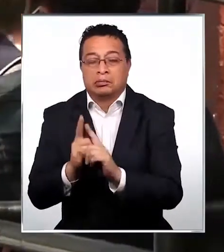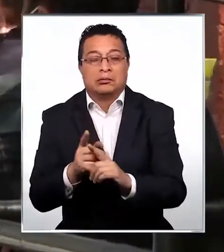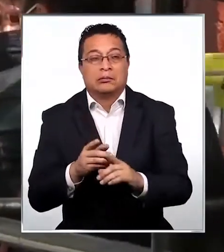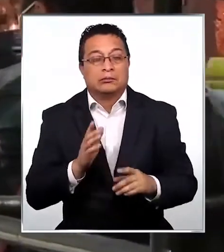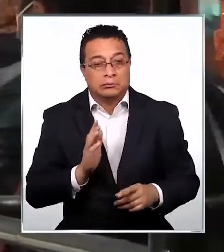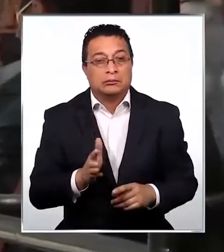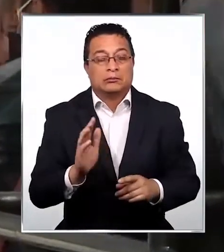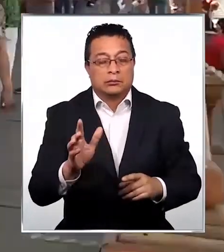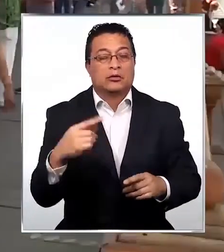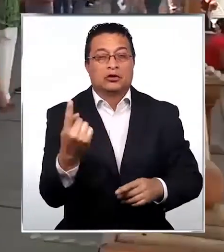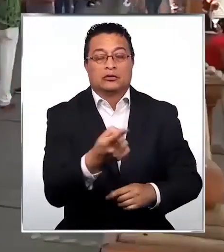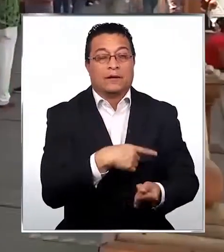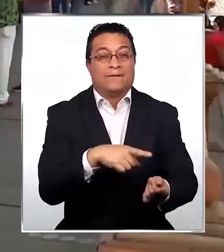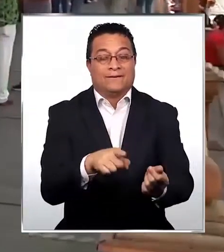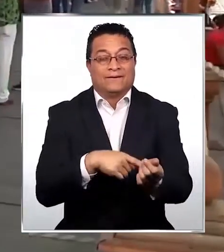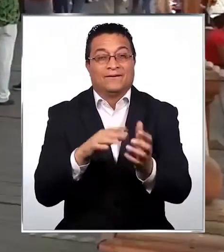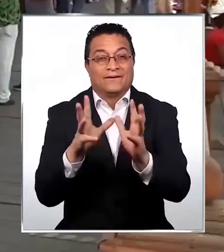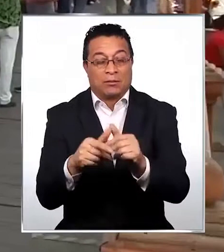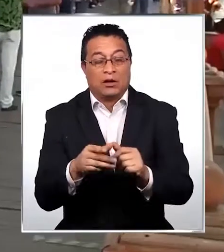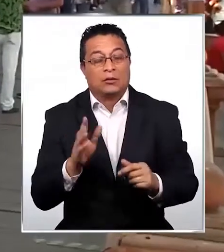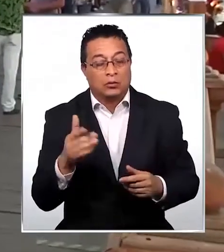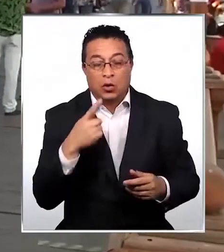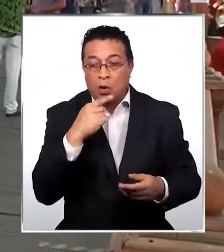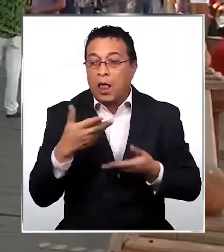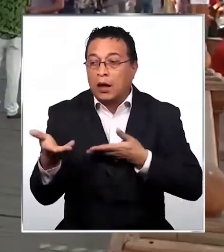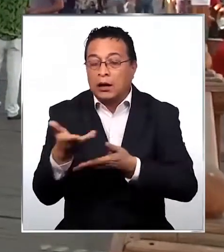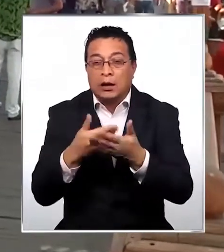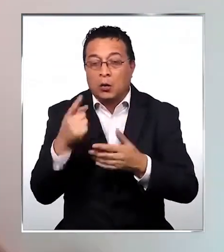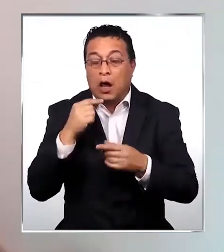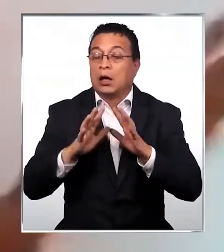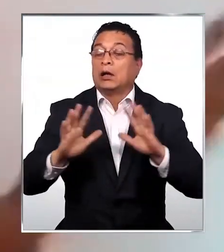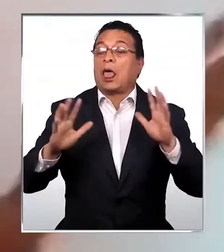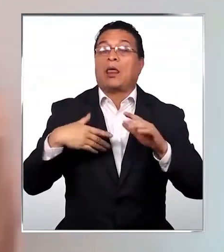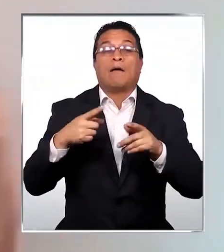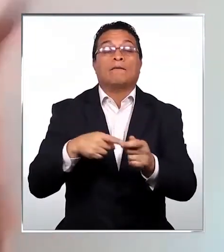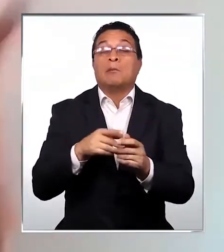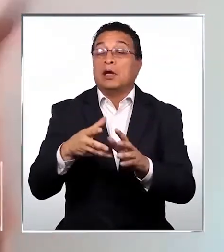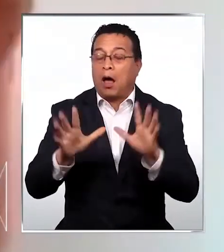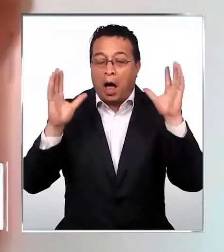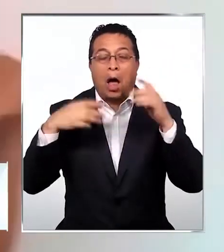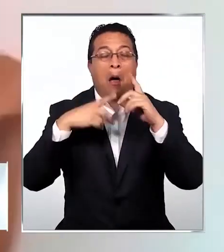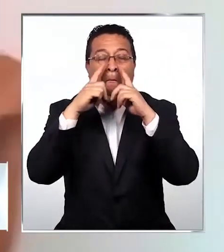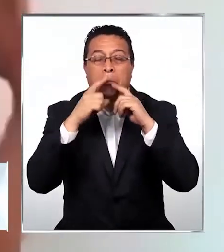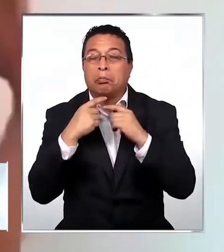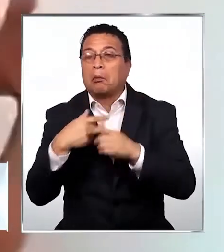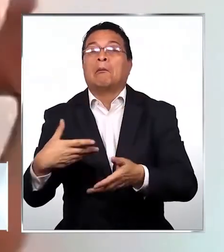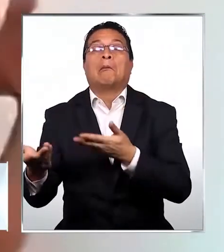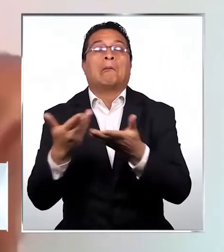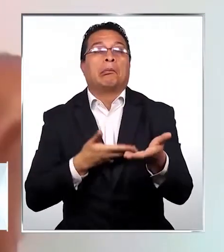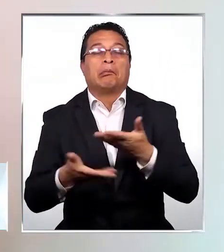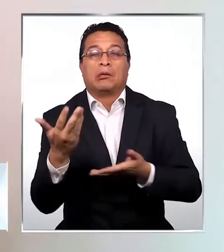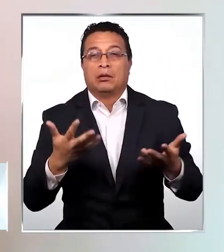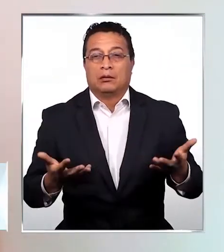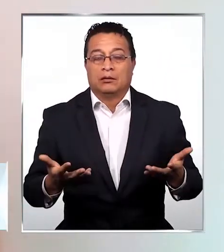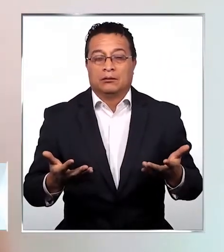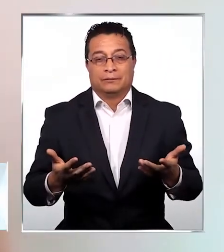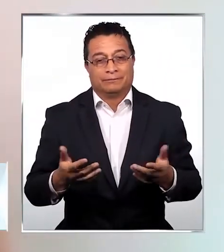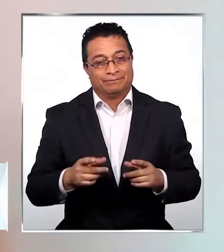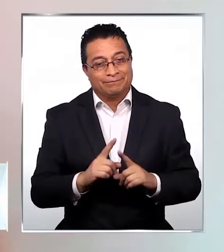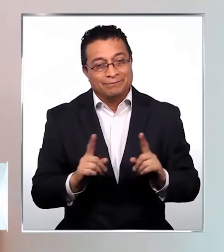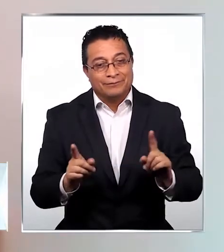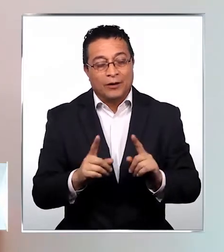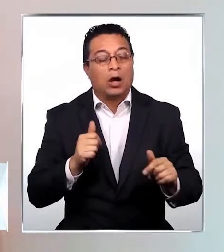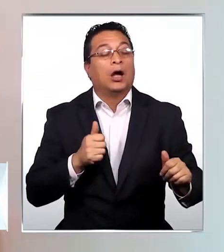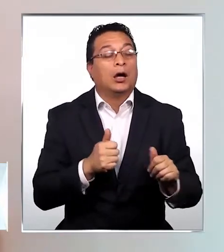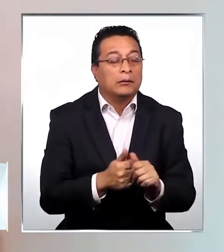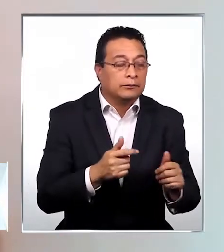que seguimos tratando a nuestros familiares como que estuvieran estériles, estériles en el sentido que no tienen bicho. Y